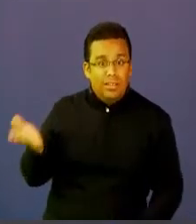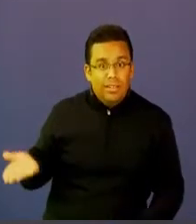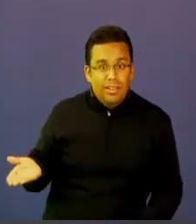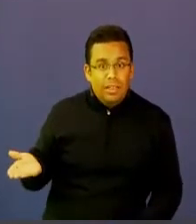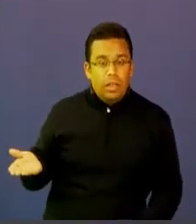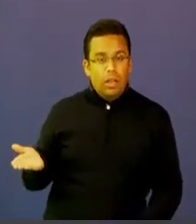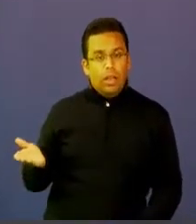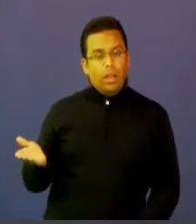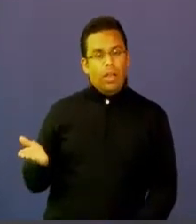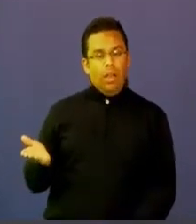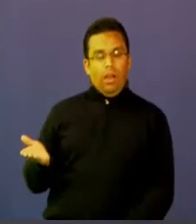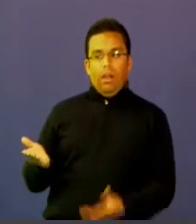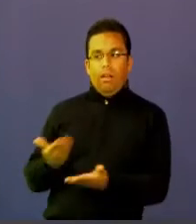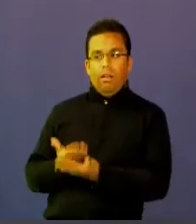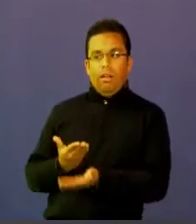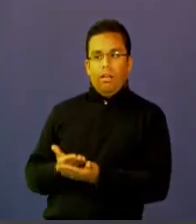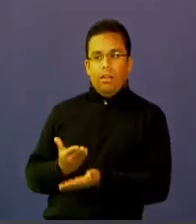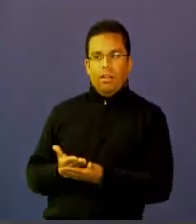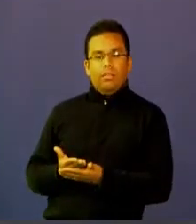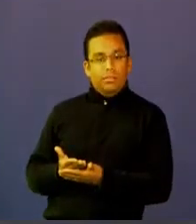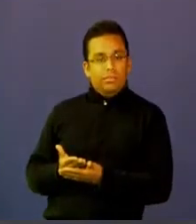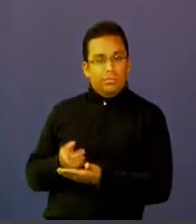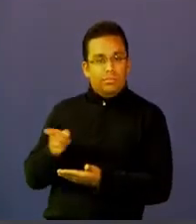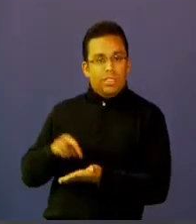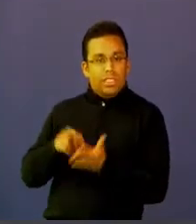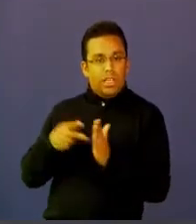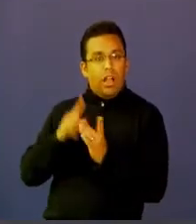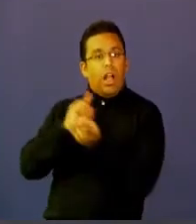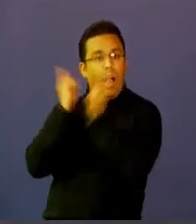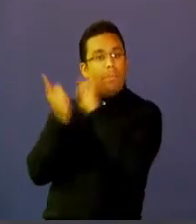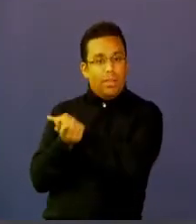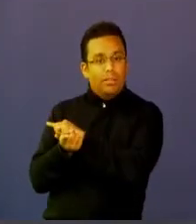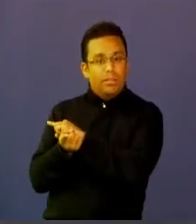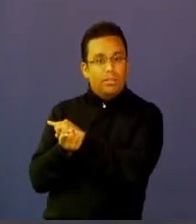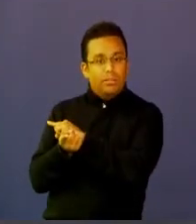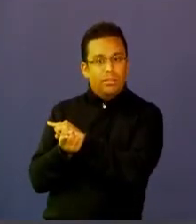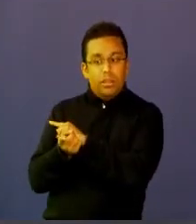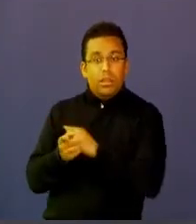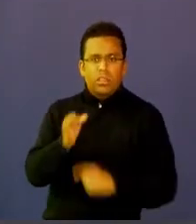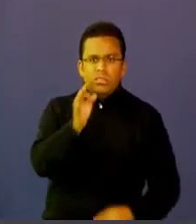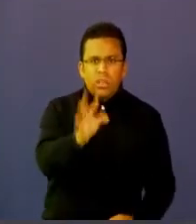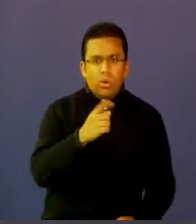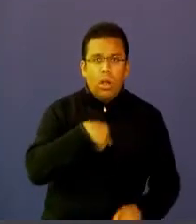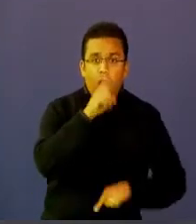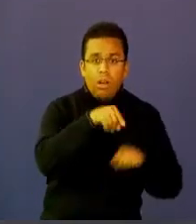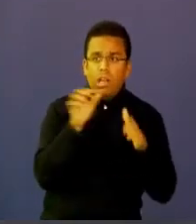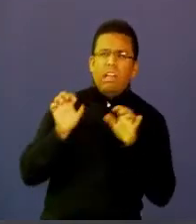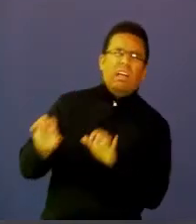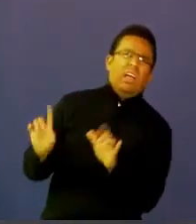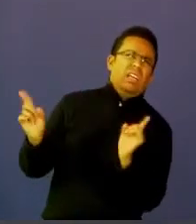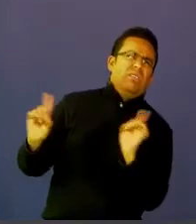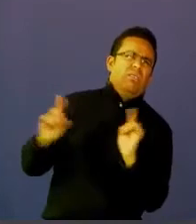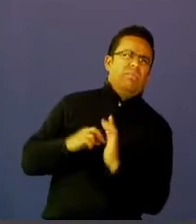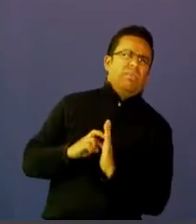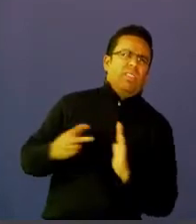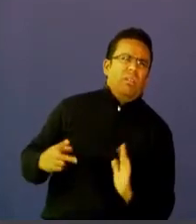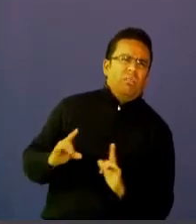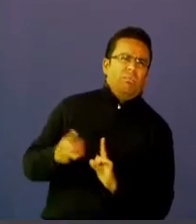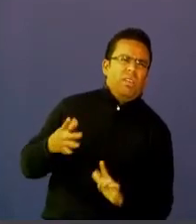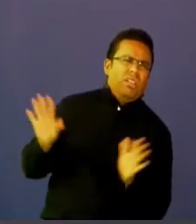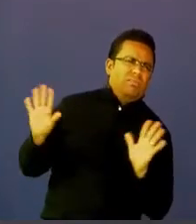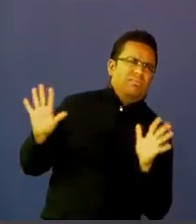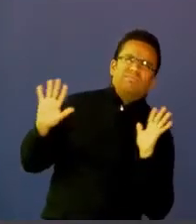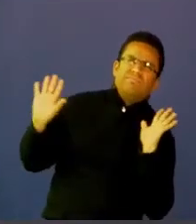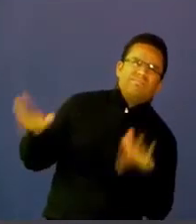efectivamente esto va a cambiar y en unos años ya no tendremos profesores que se resistan a la tecnología porque los nuevos